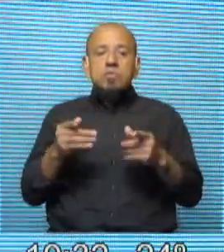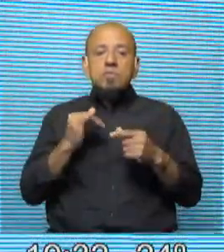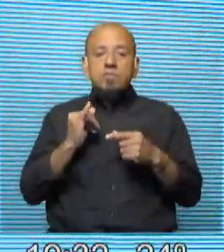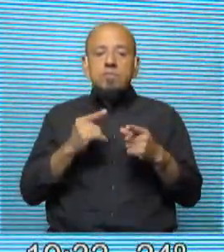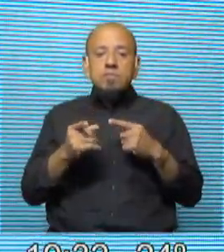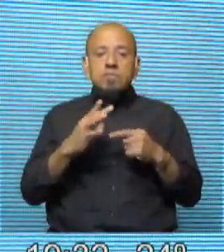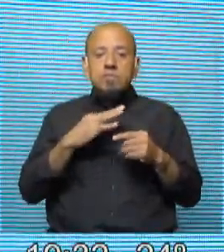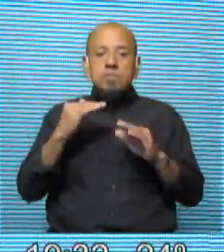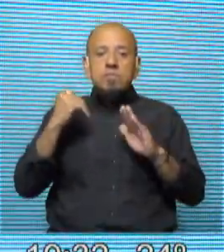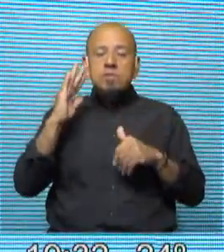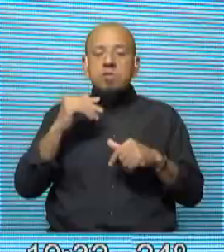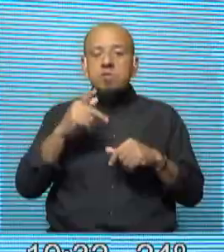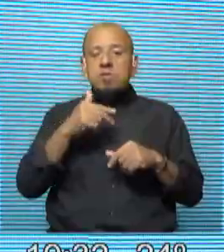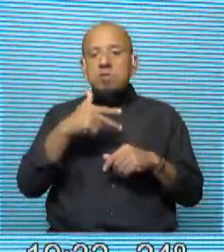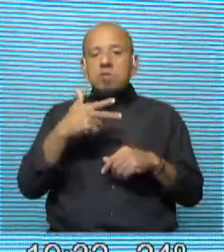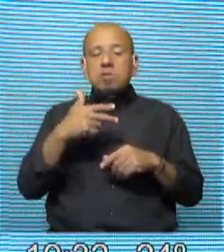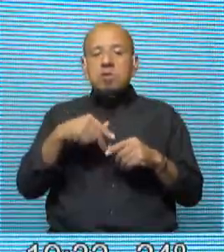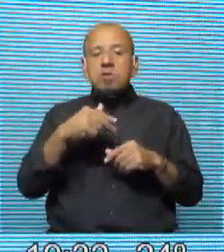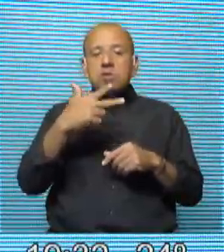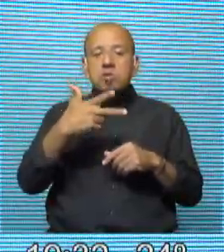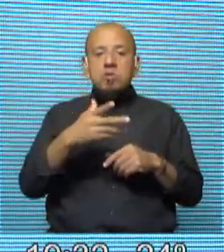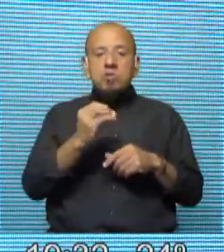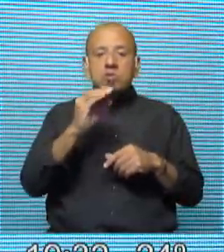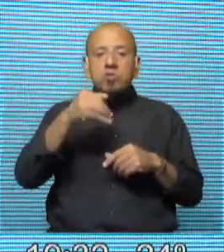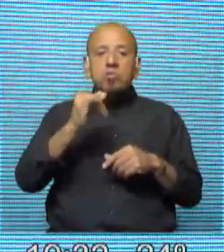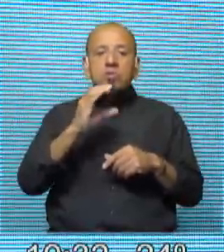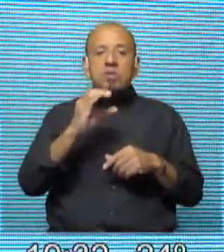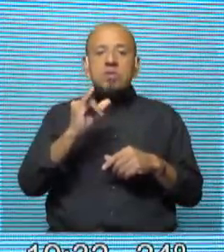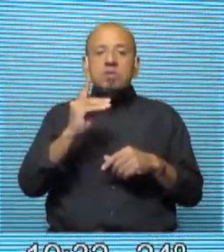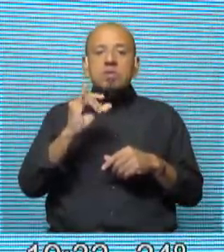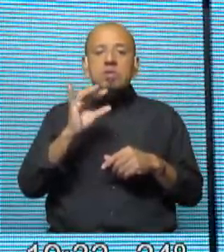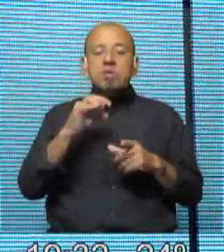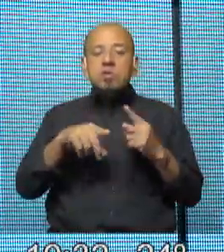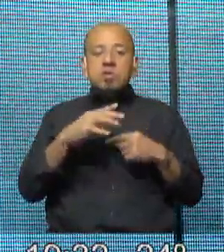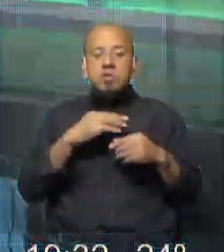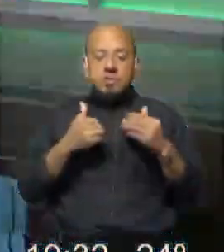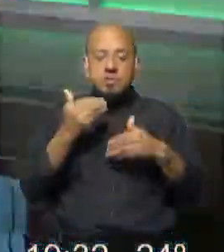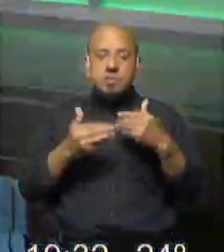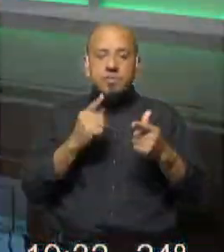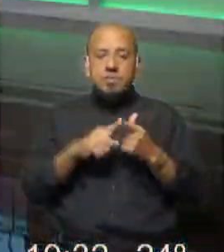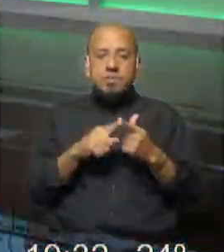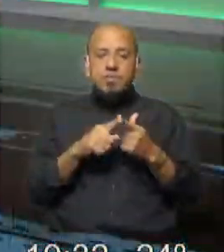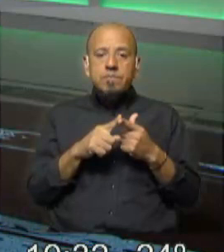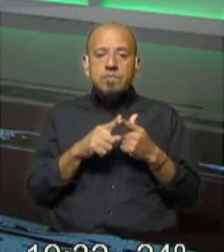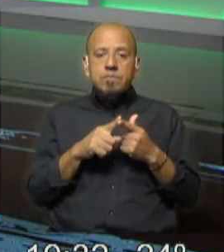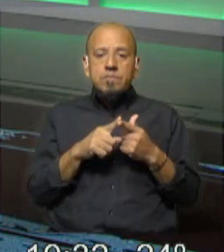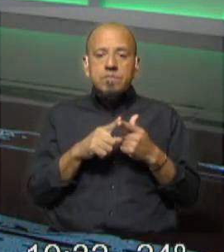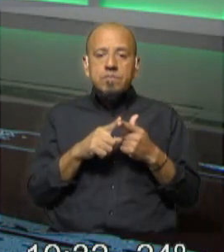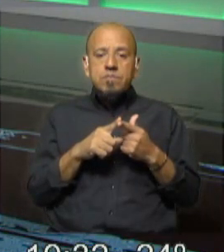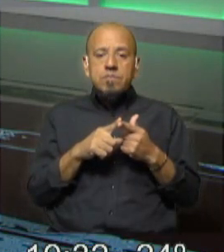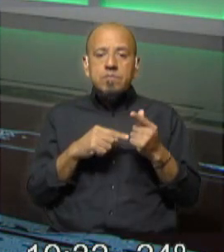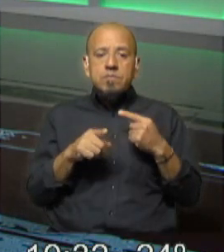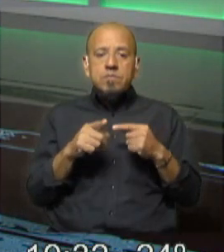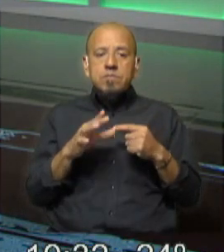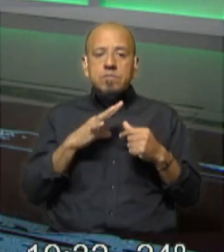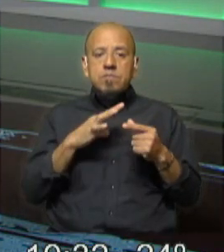lugares donde se dan la mayoría de los homicidios y por ende no son tan seguros. Avancemos a la siguiente placa que tenemos en este